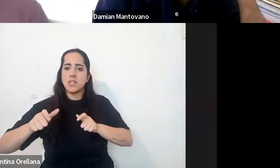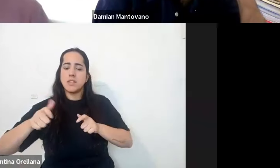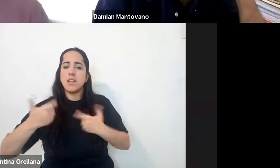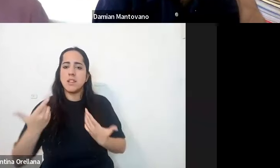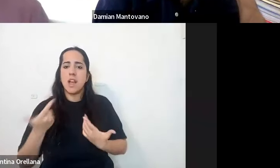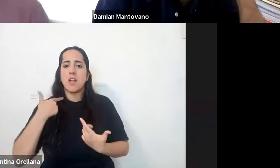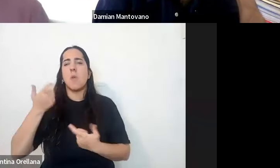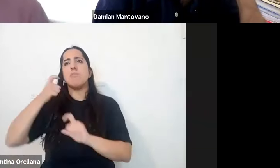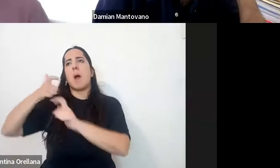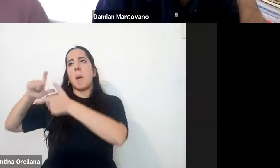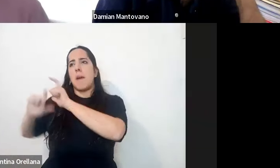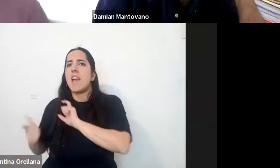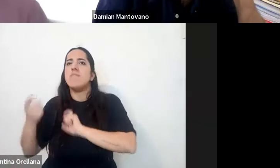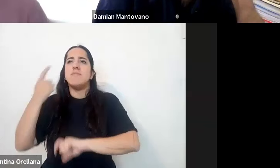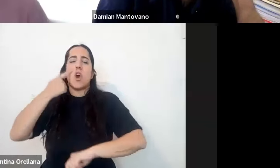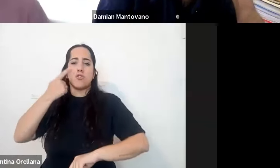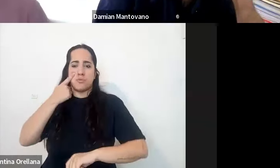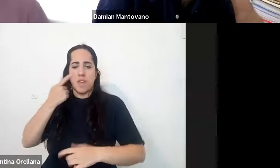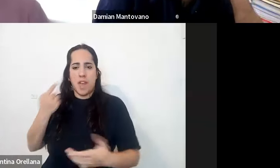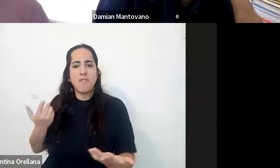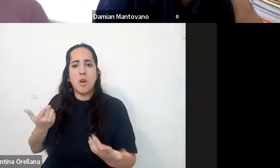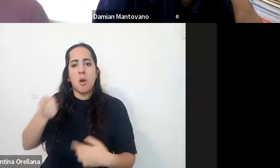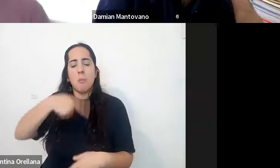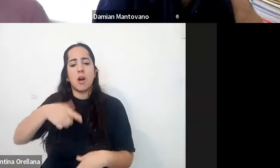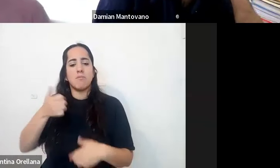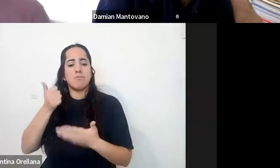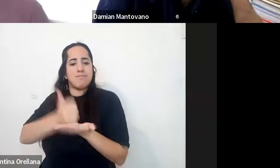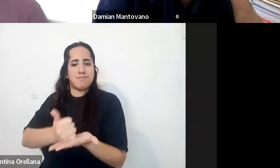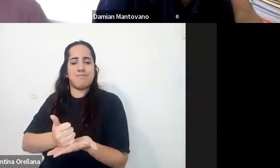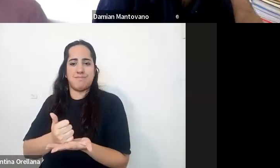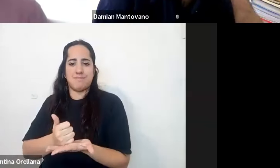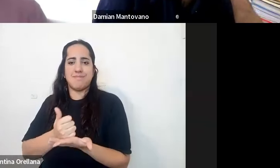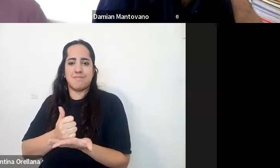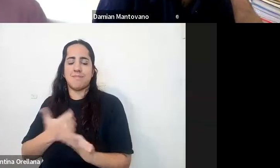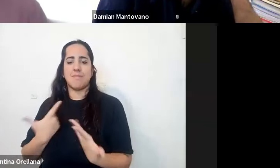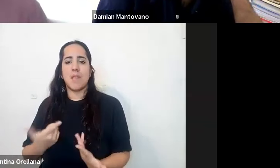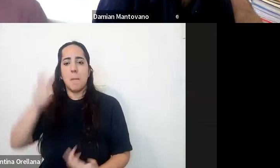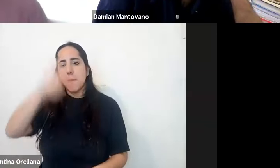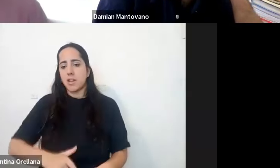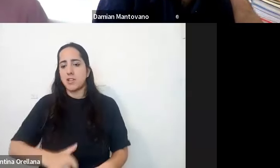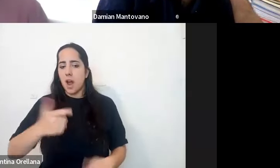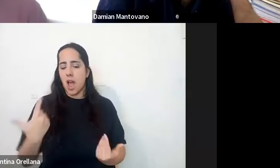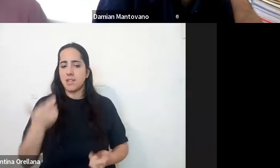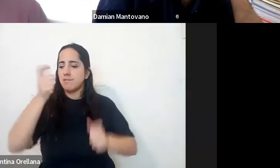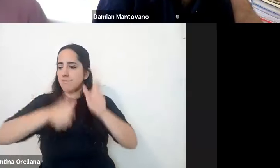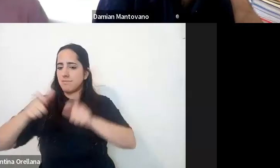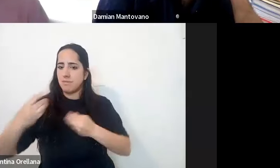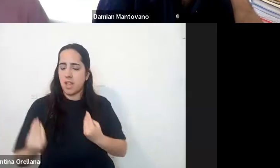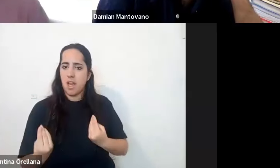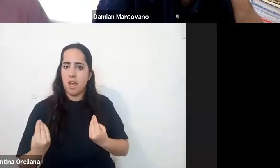expertiz su conocimiento estén ahí y sean personas sobre las cuales se pueda